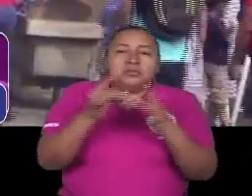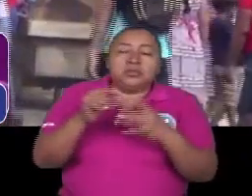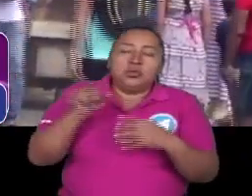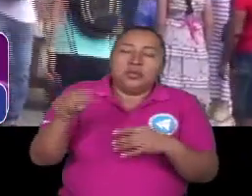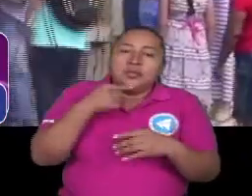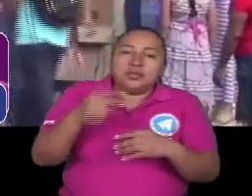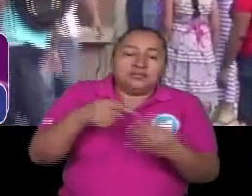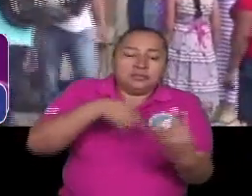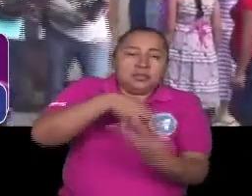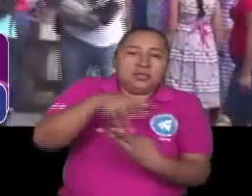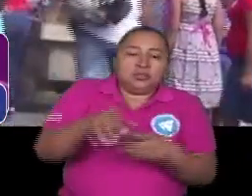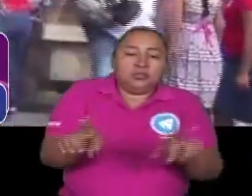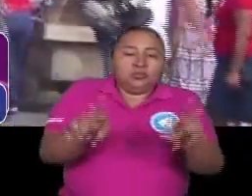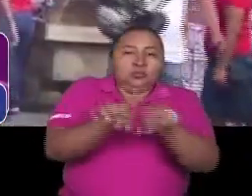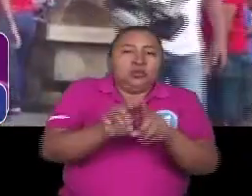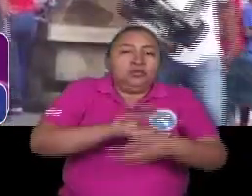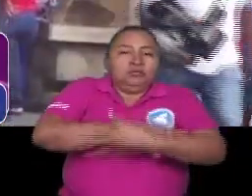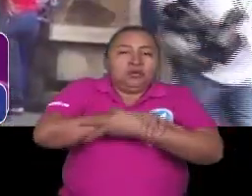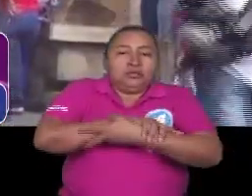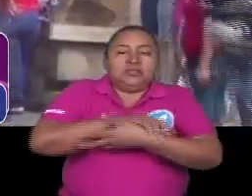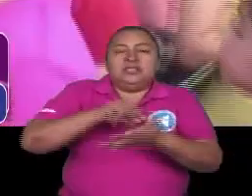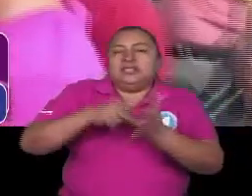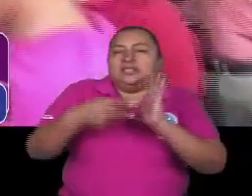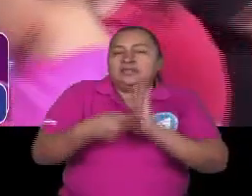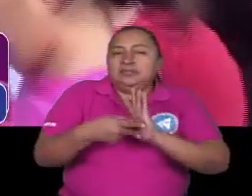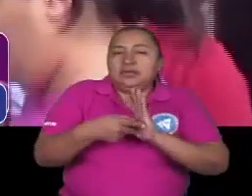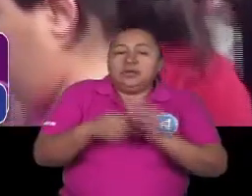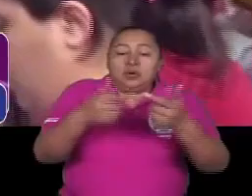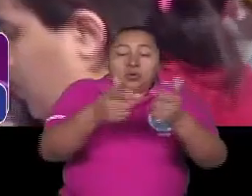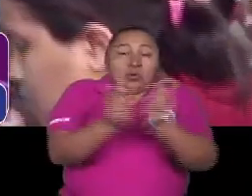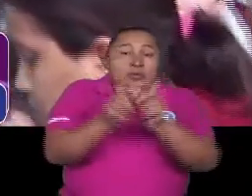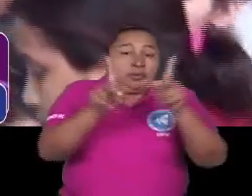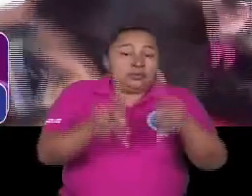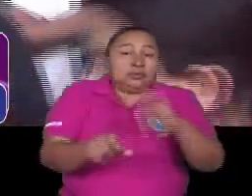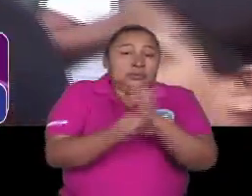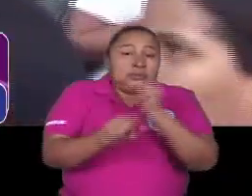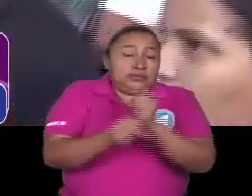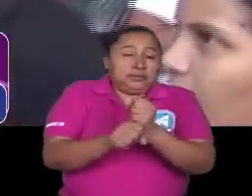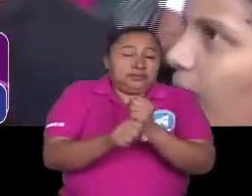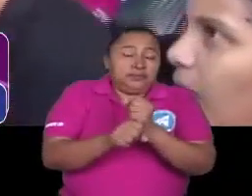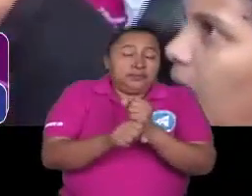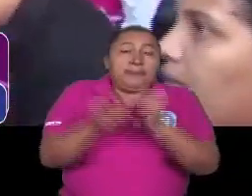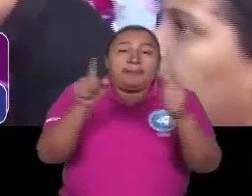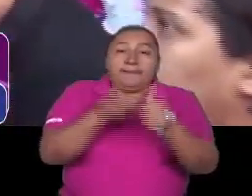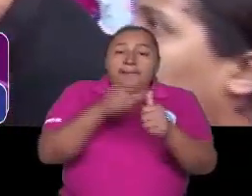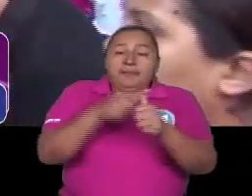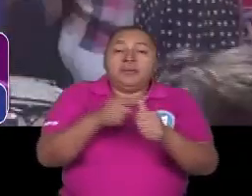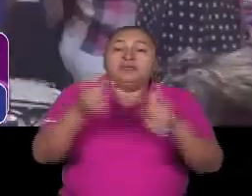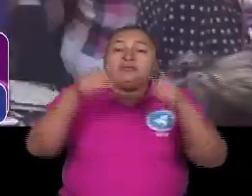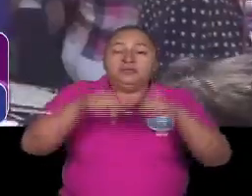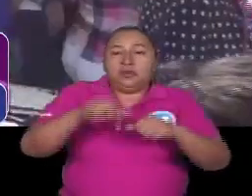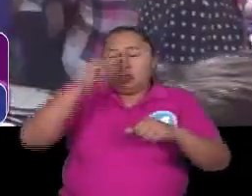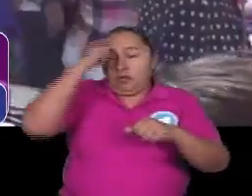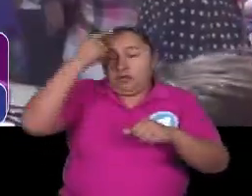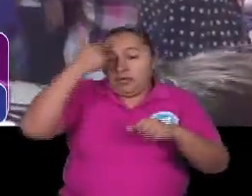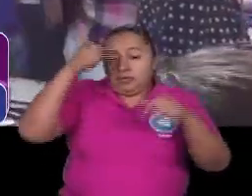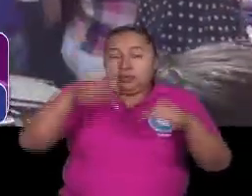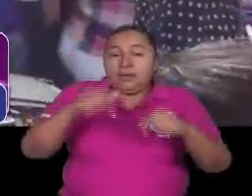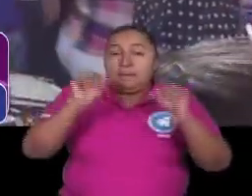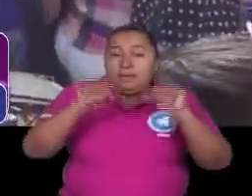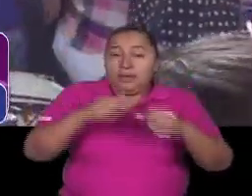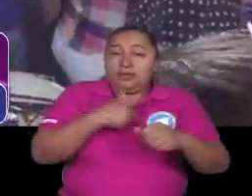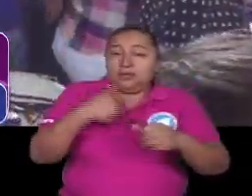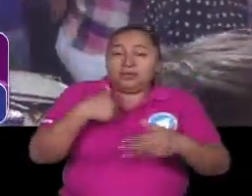plantea, la correlación de fuerzas. ¿Qué significa para una clase trabajadora estar en principio bajo un gobierno que permite